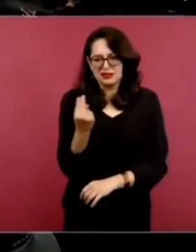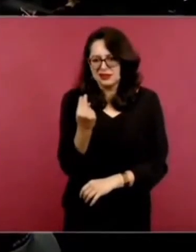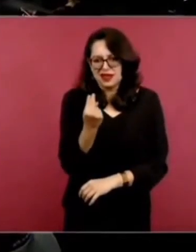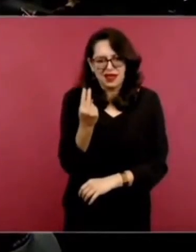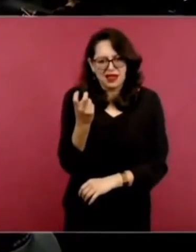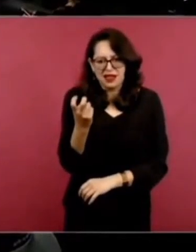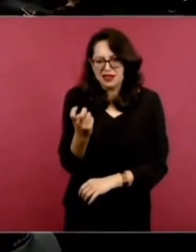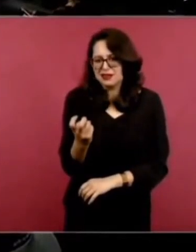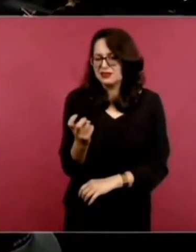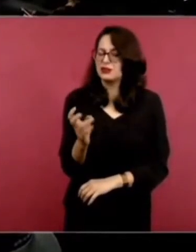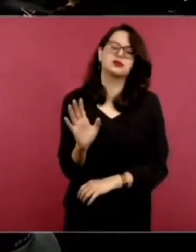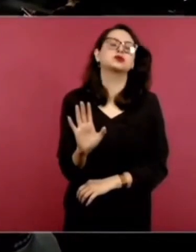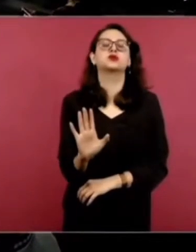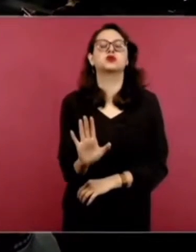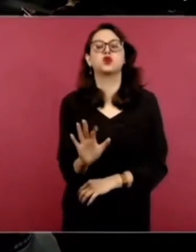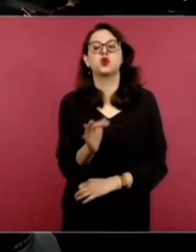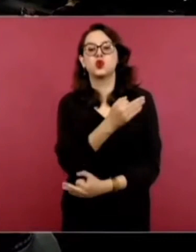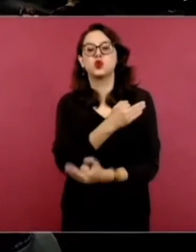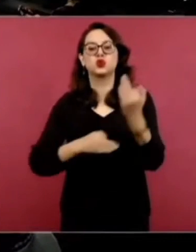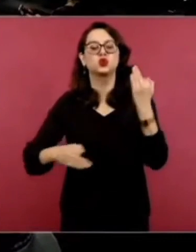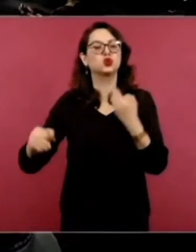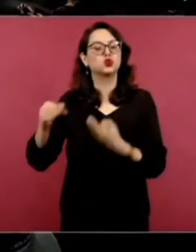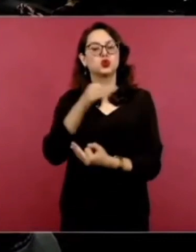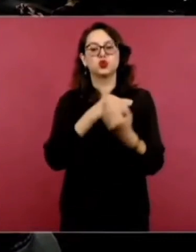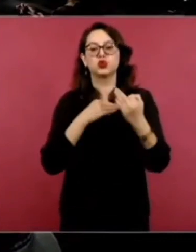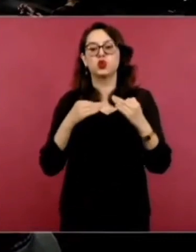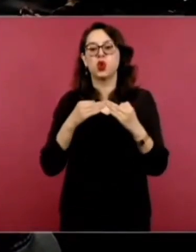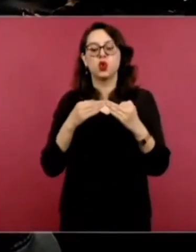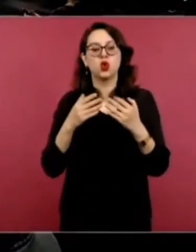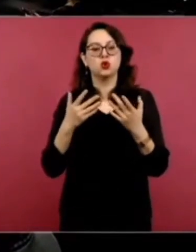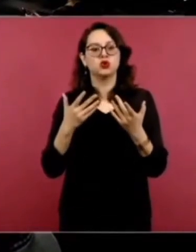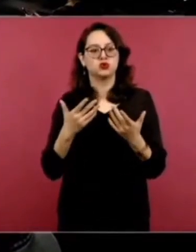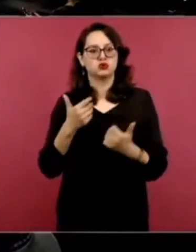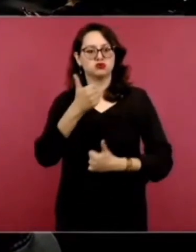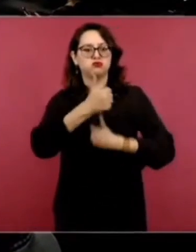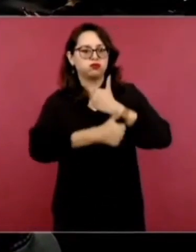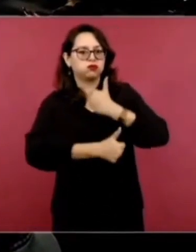Y vernos como adversarios